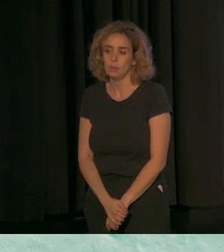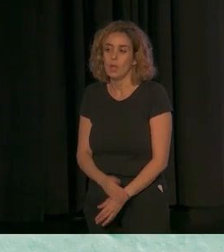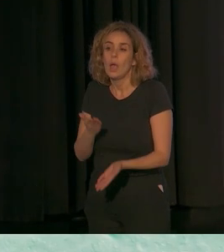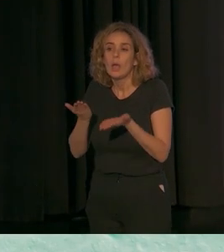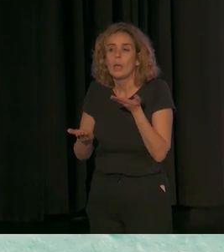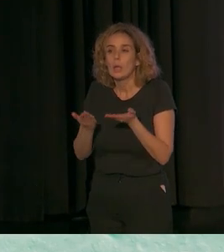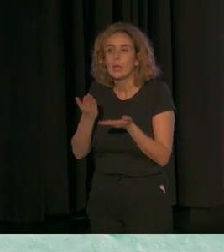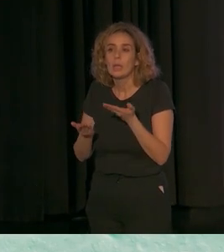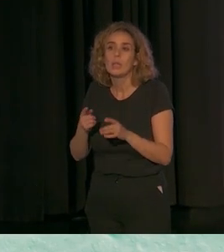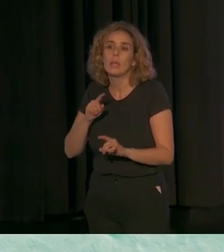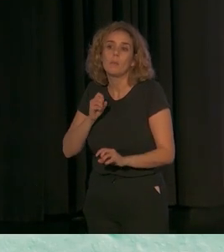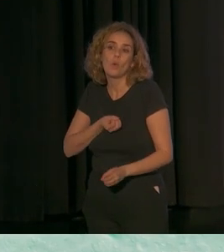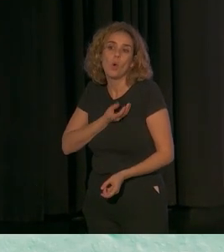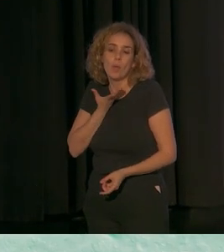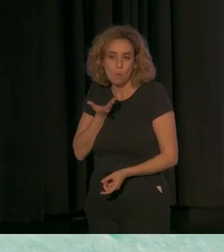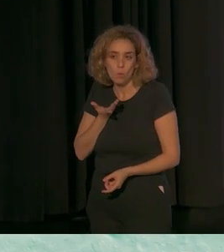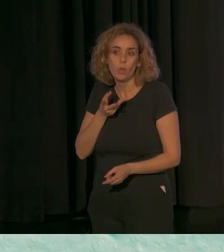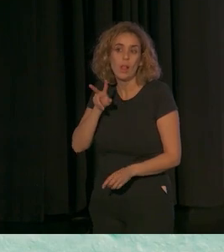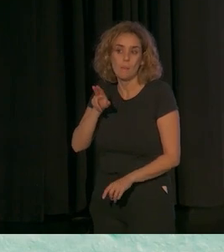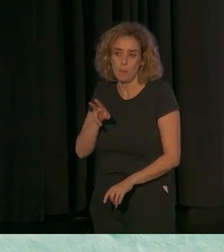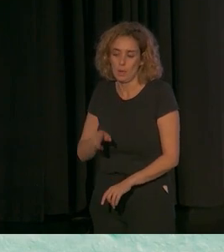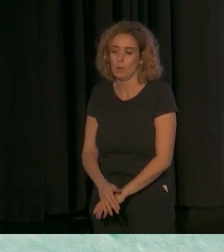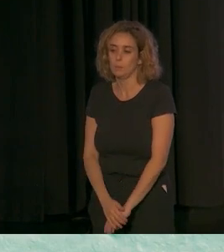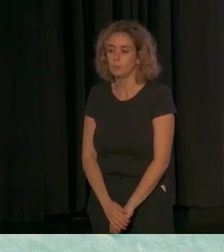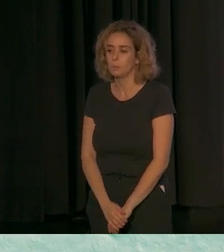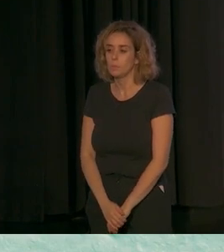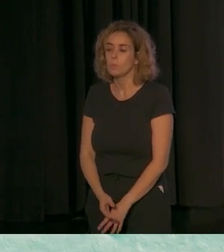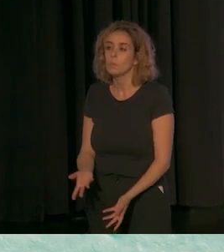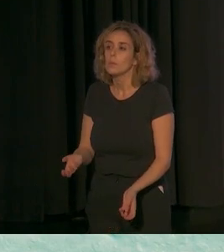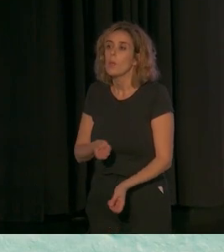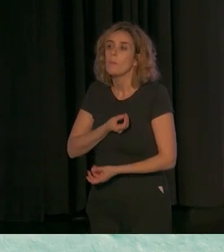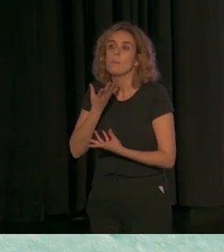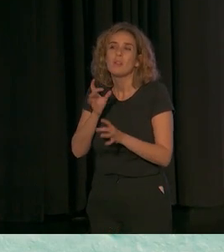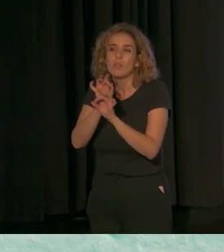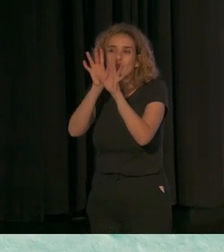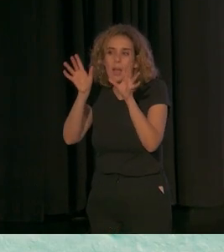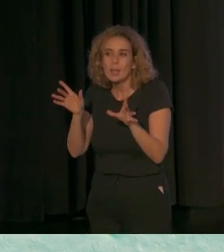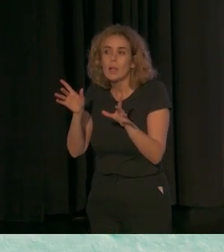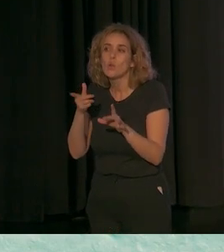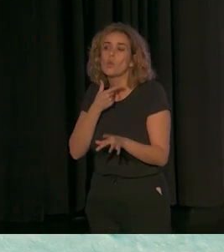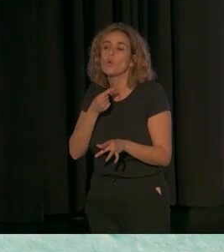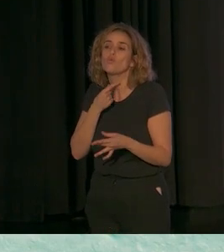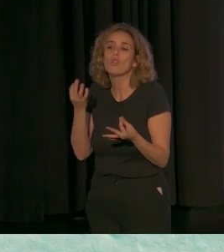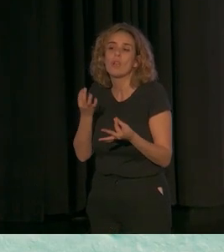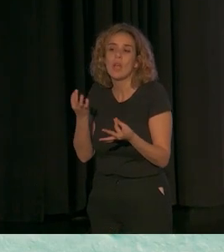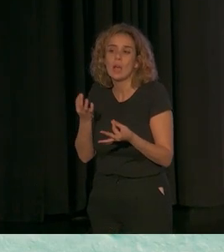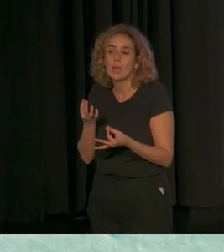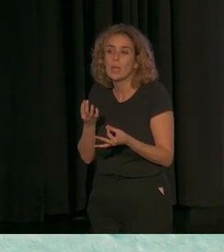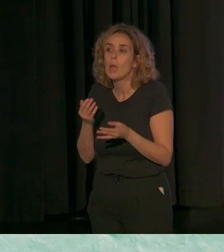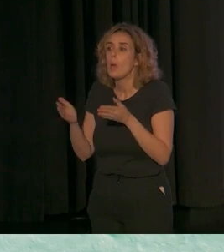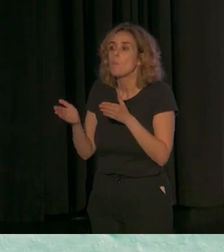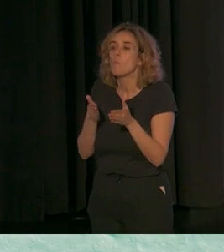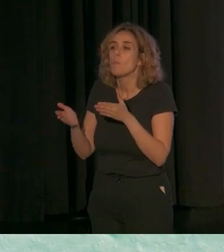equilibrio emocional, en la relación de la propia pareja. Es decir, manifiestan así claramente que les gustaría disponer de algunos